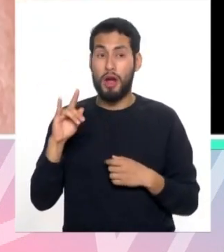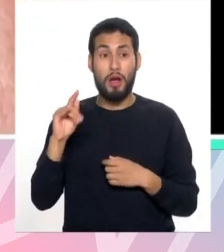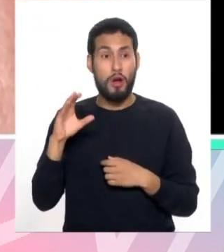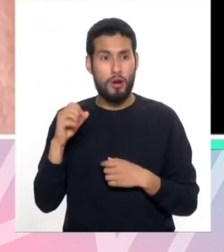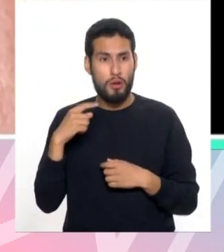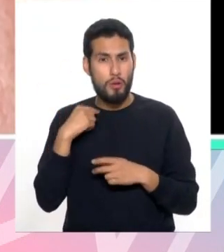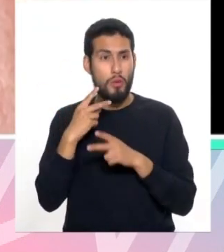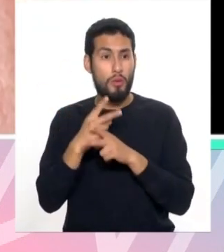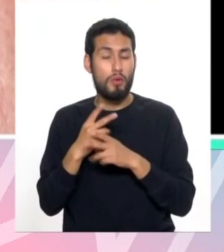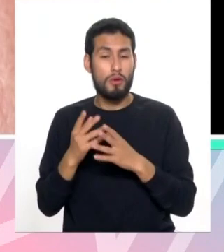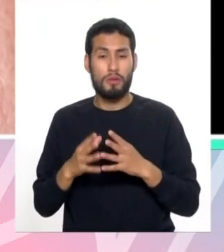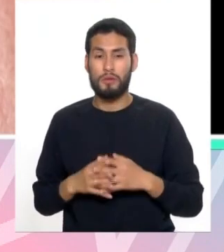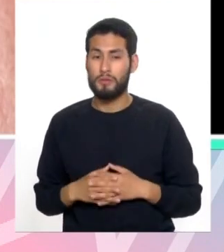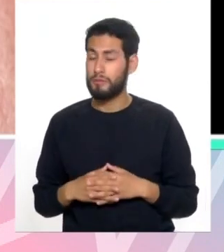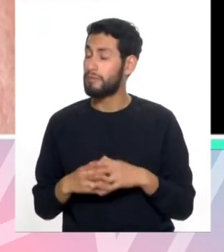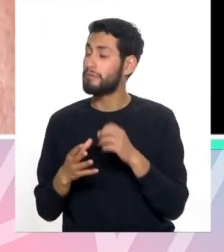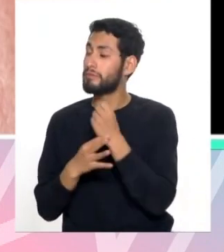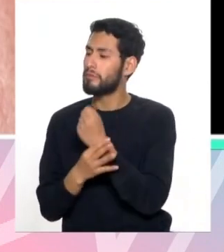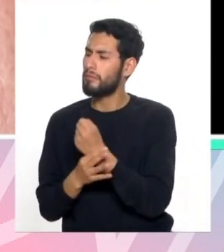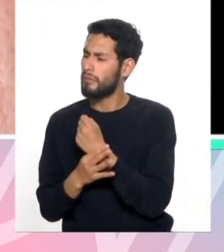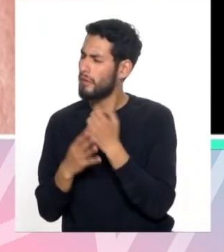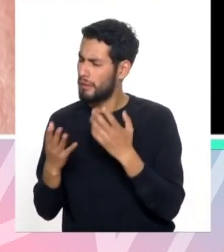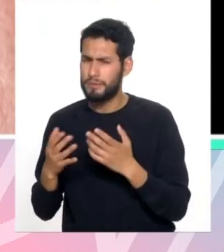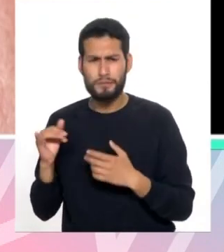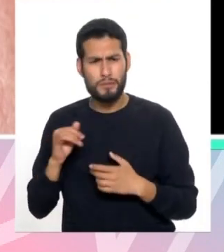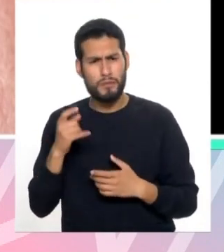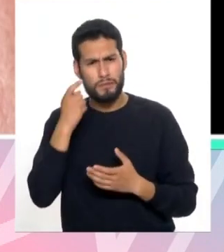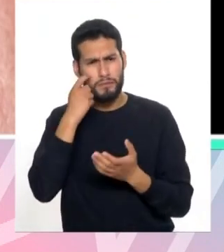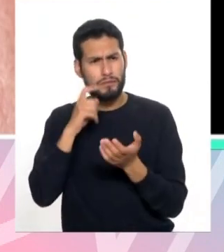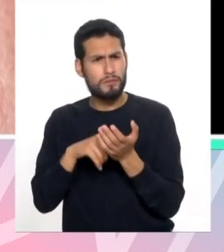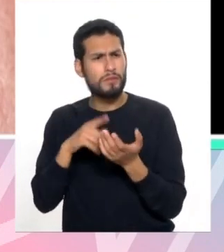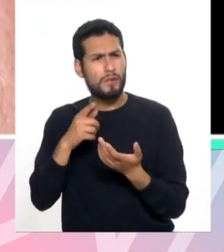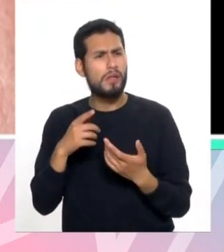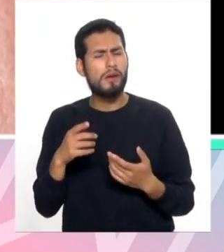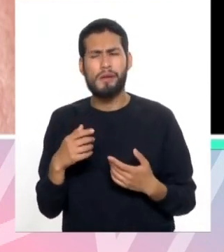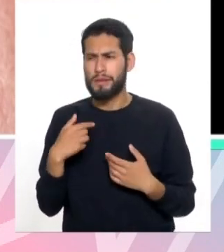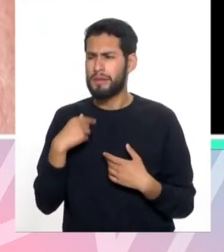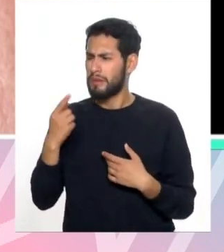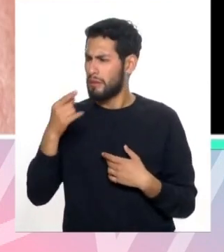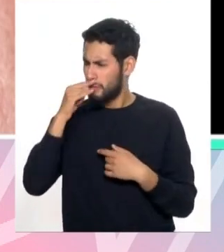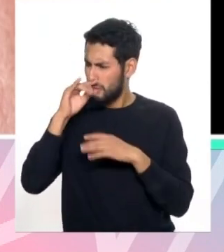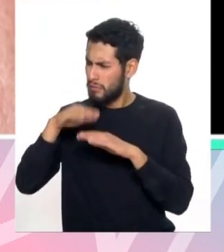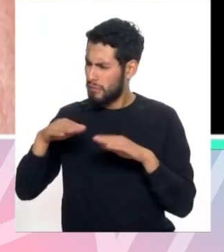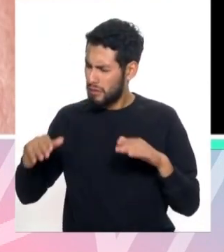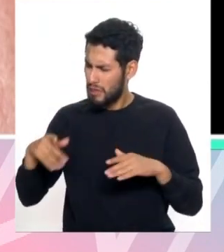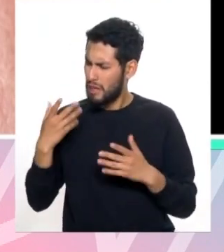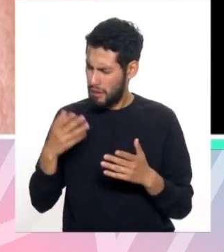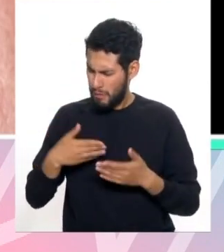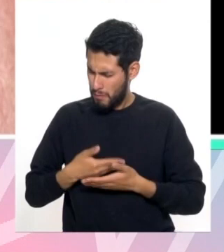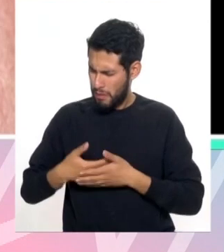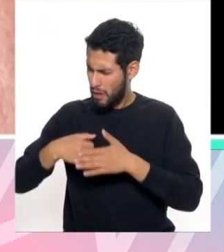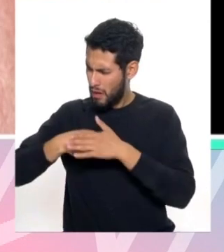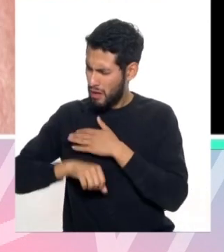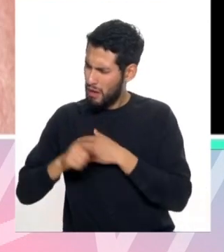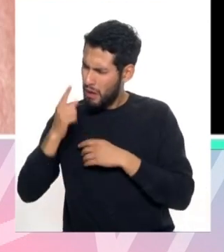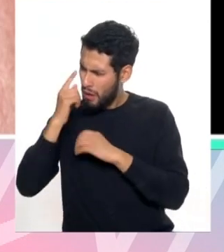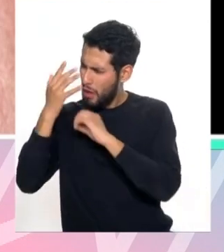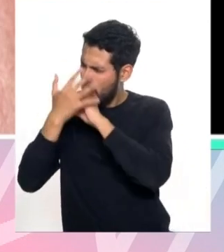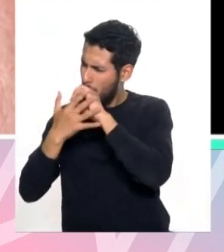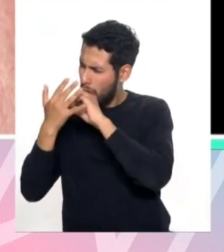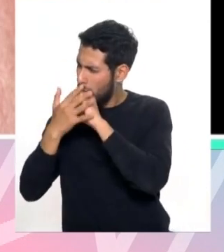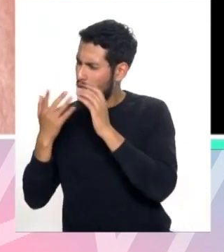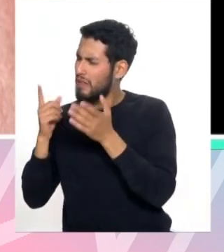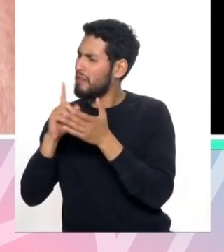los cuidados. Así es. Doctora, también vemos que es muy raro, creo yo, en niños que nacen con una catarata congénita.